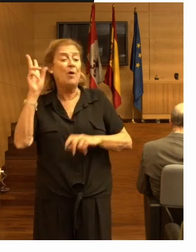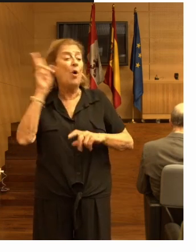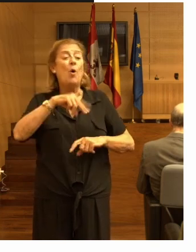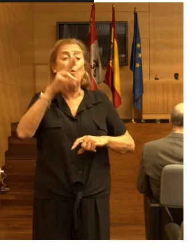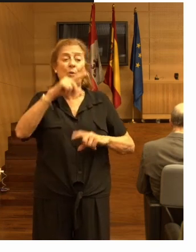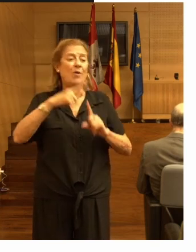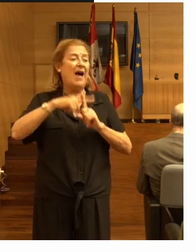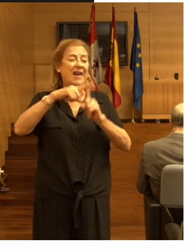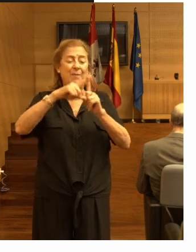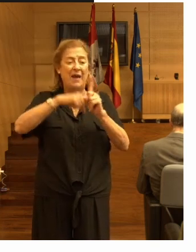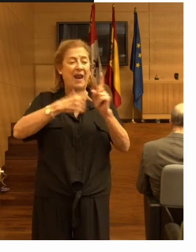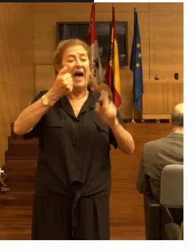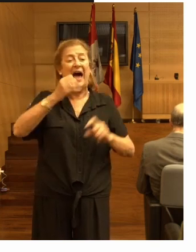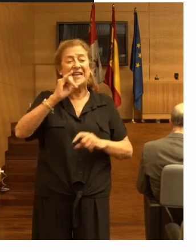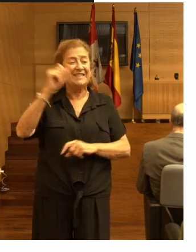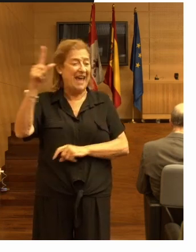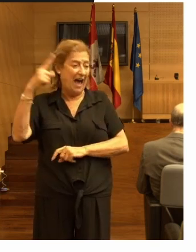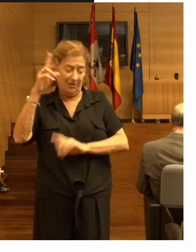niveles de Asia